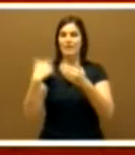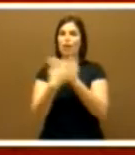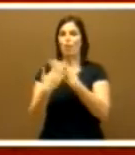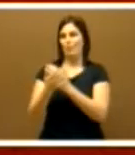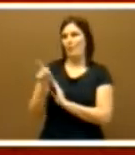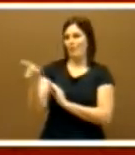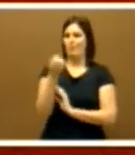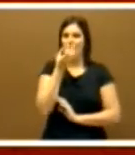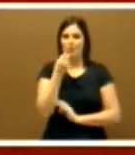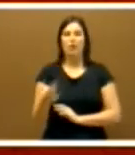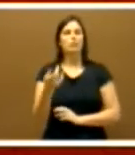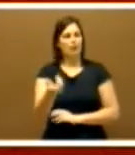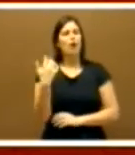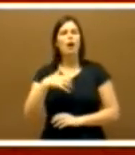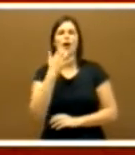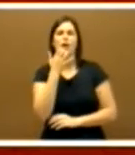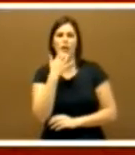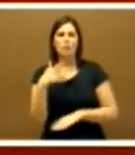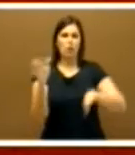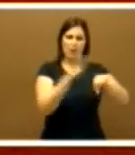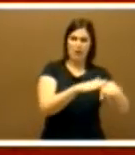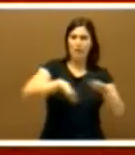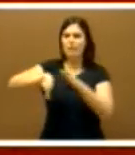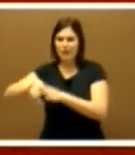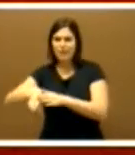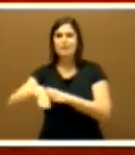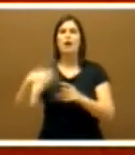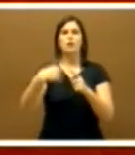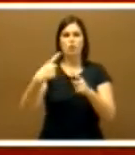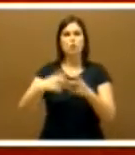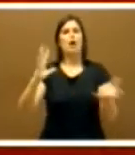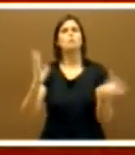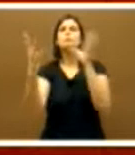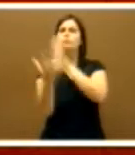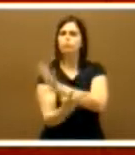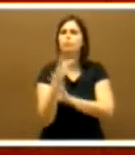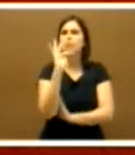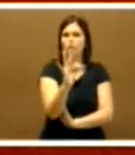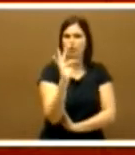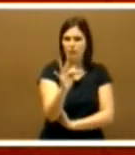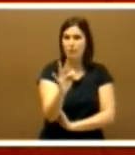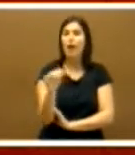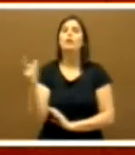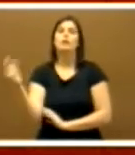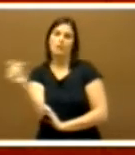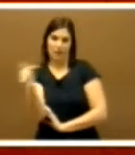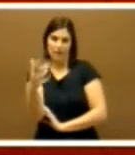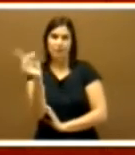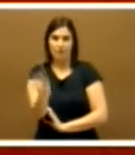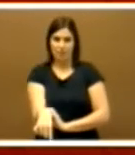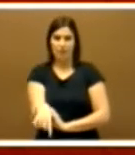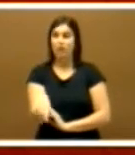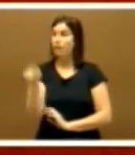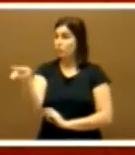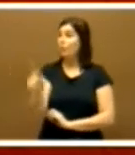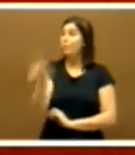historia de nuestra democracia, tanto en la izquierda como en la derecha, de transiciones ejemplares y no ejemplares. Es